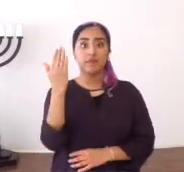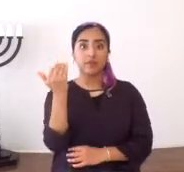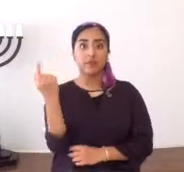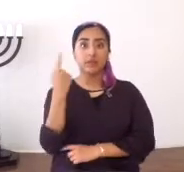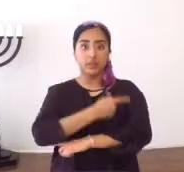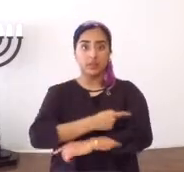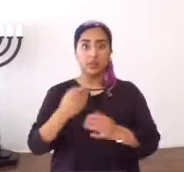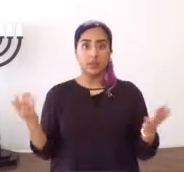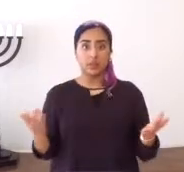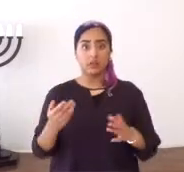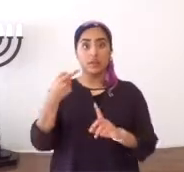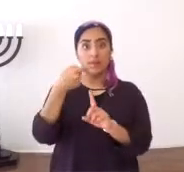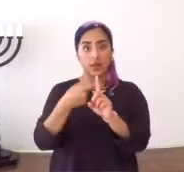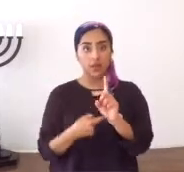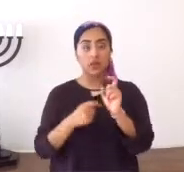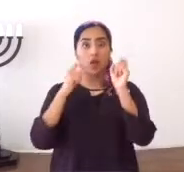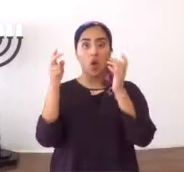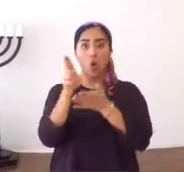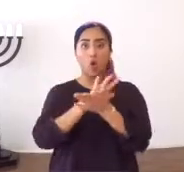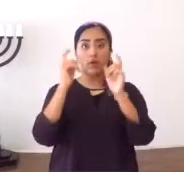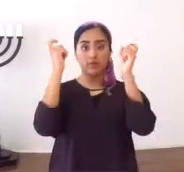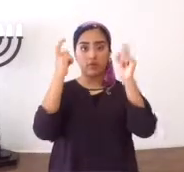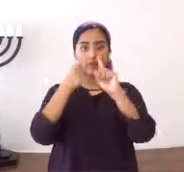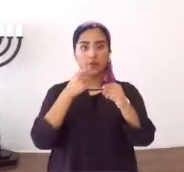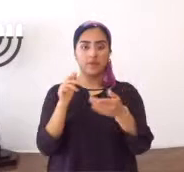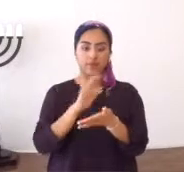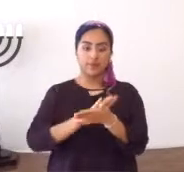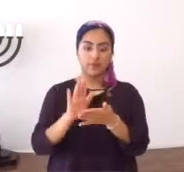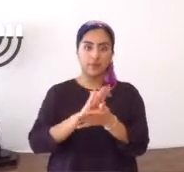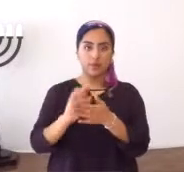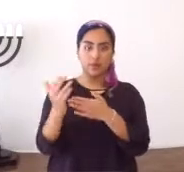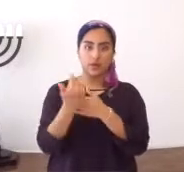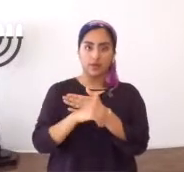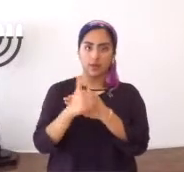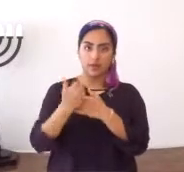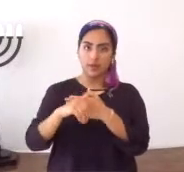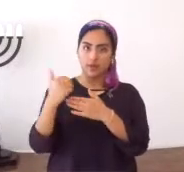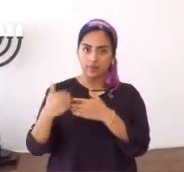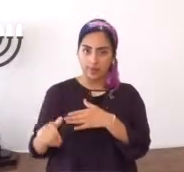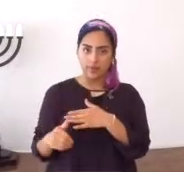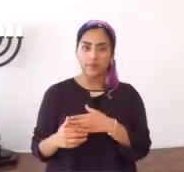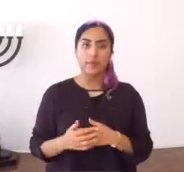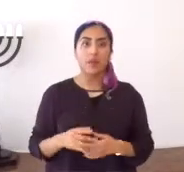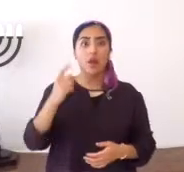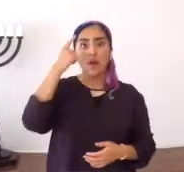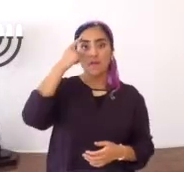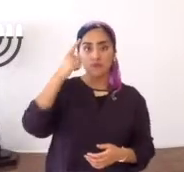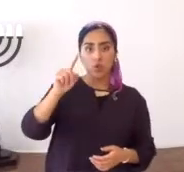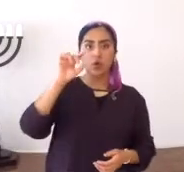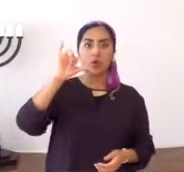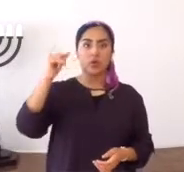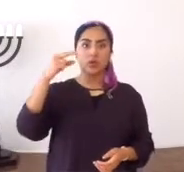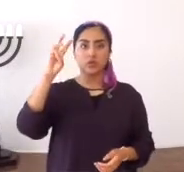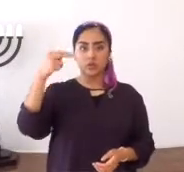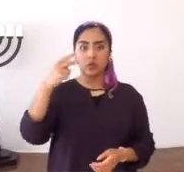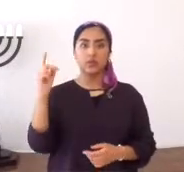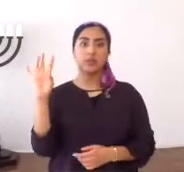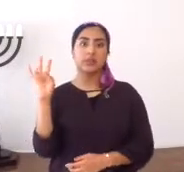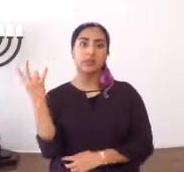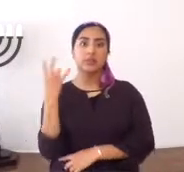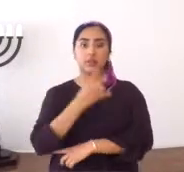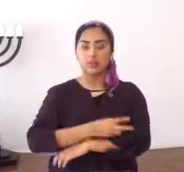23, y a los 15 días, de este mes, es la fiesta solemne, de los panes, sin levadura, Hamatzá, a